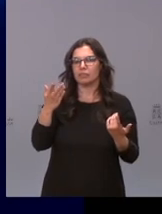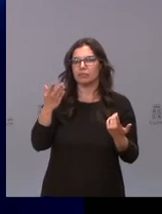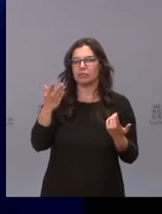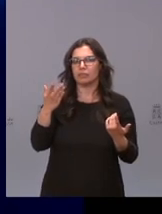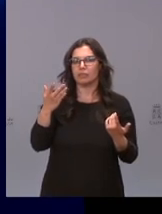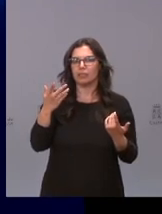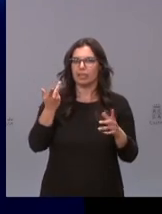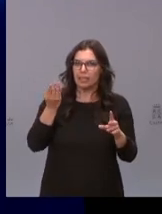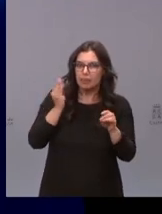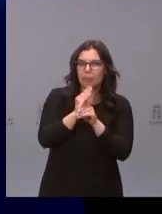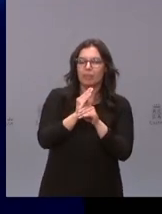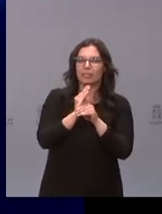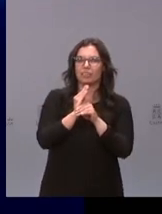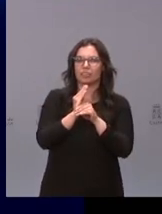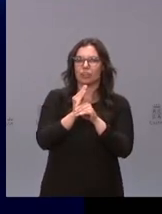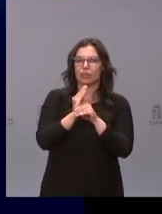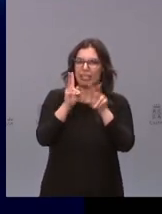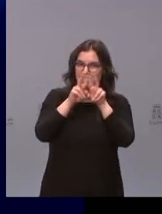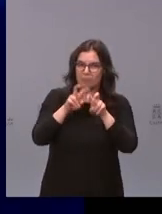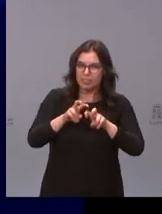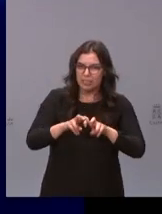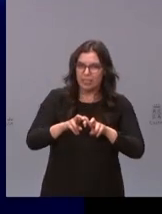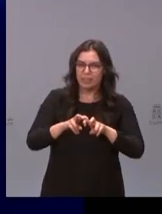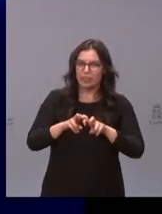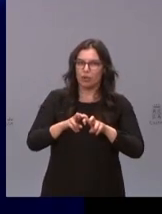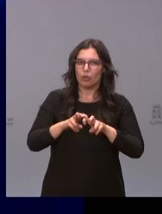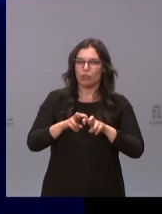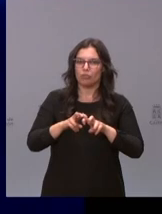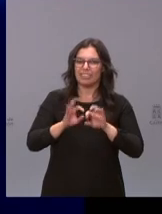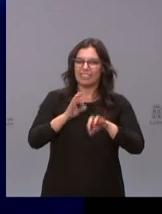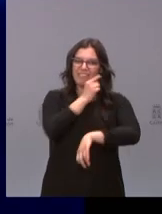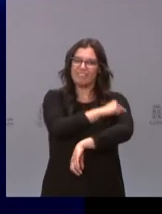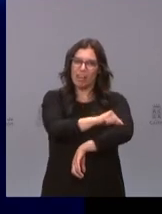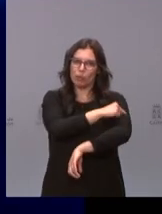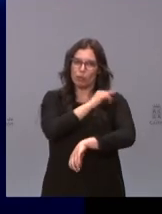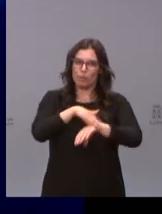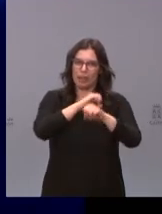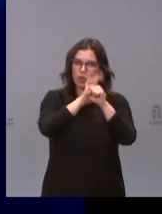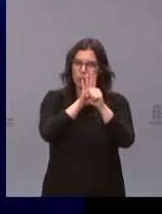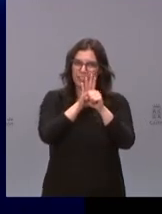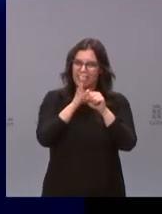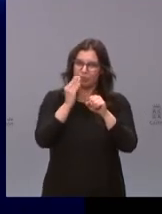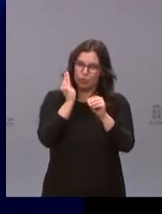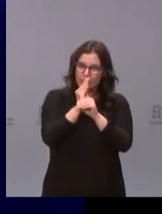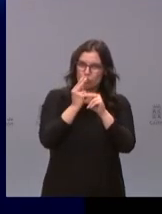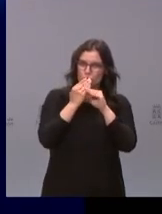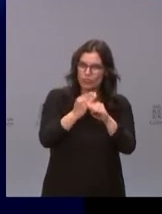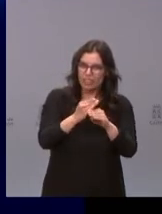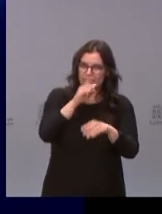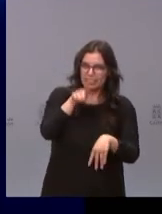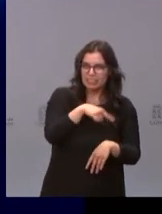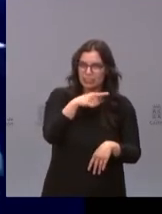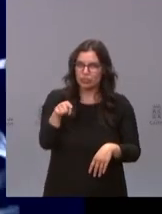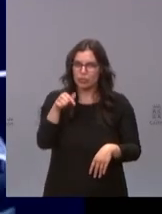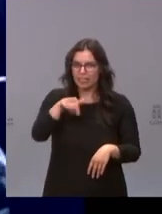inversión en investigación para una vacuna de este COVID-19 la que estamos haciendo desde aquí desde